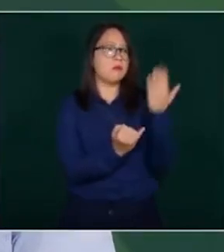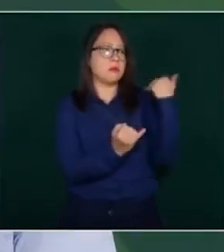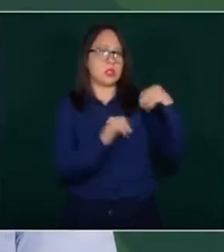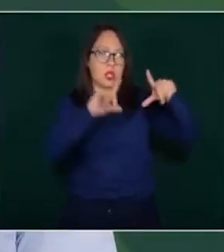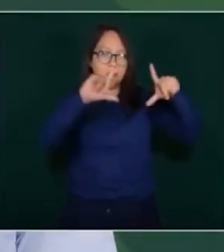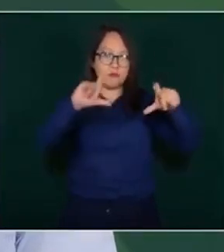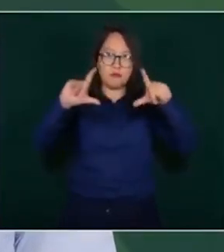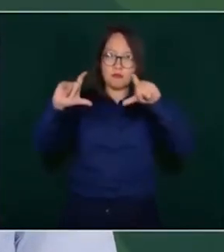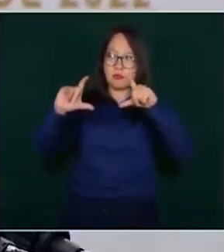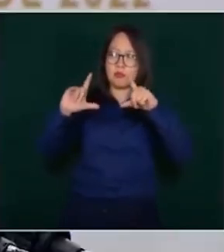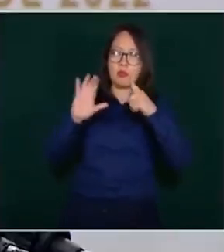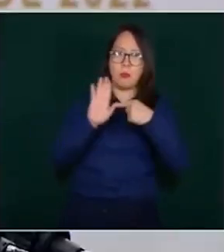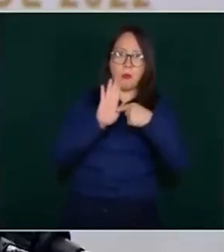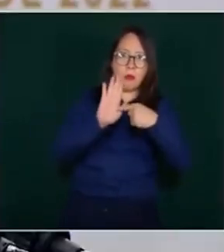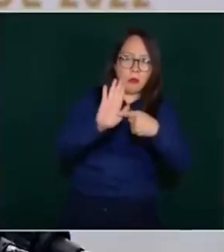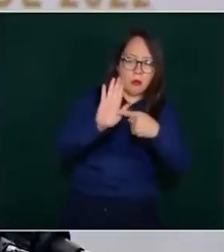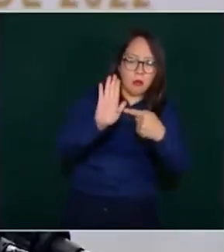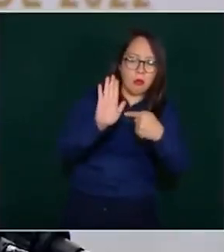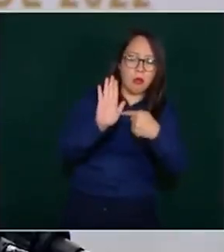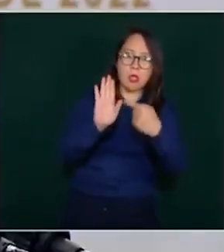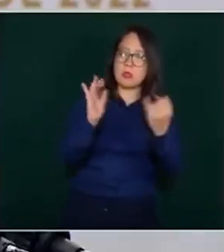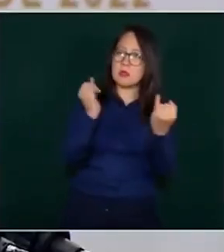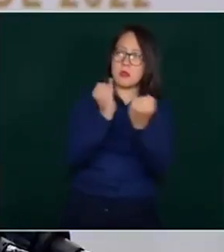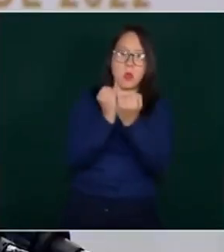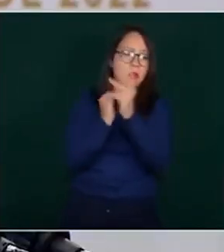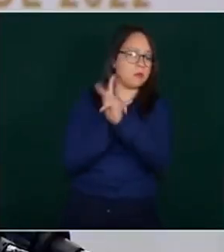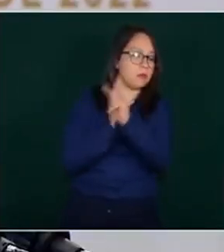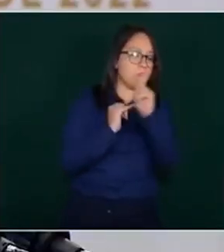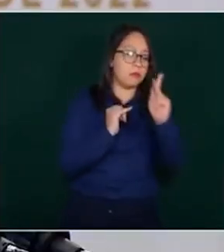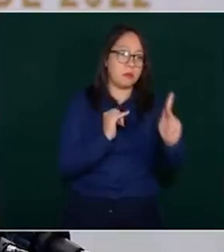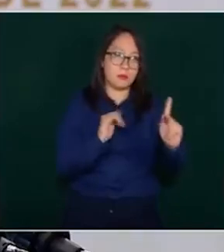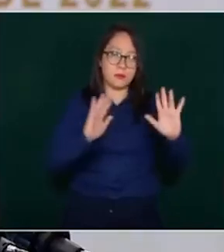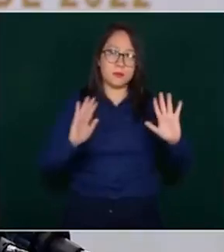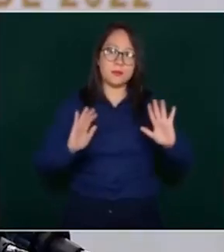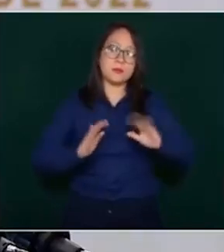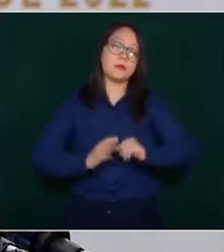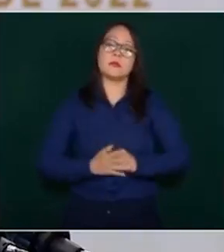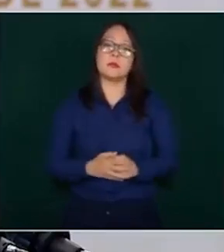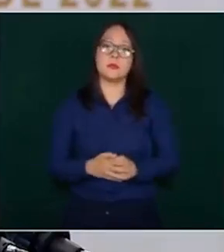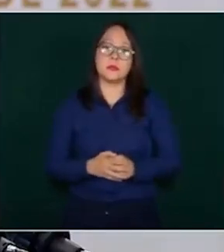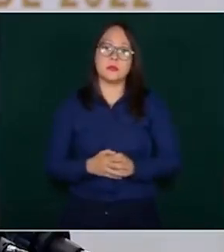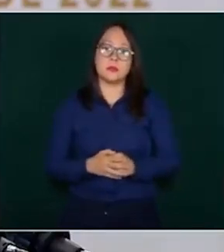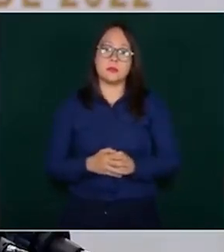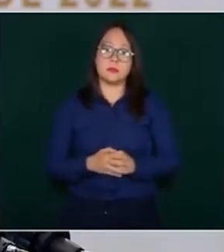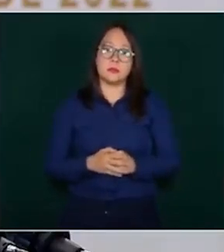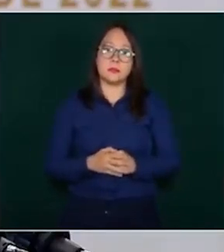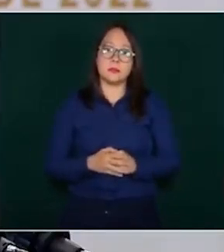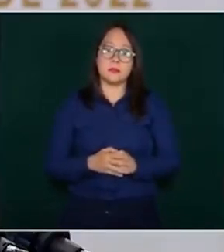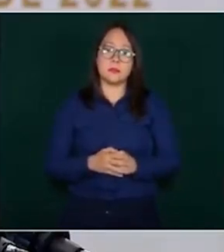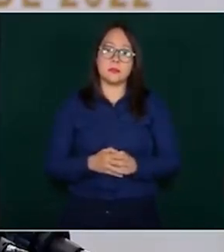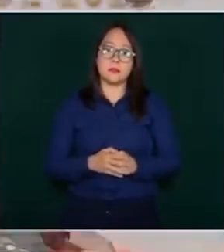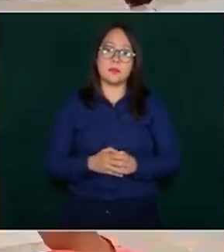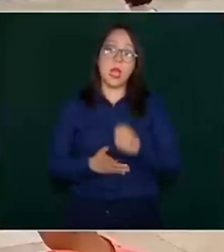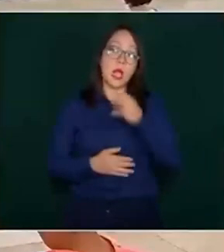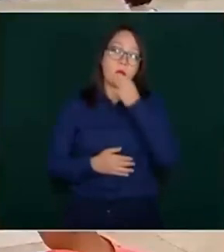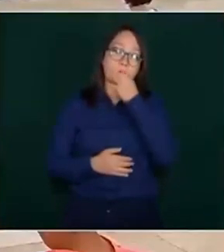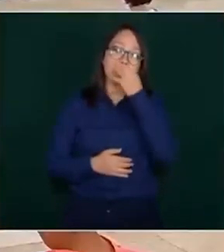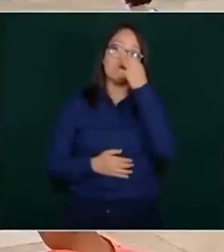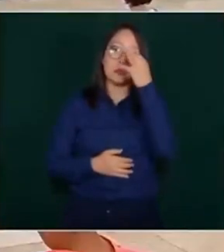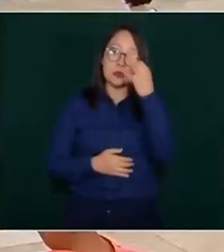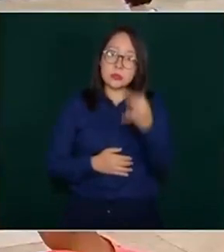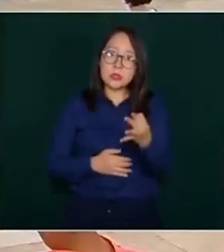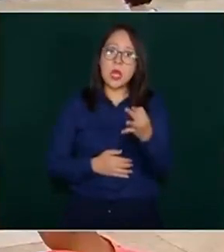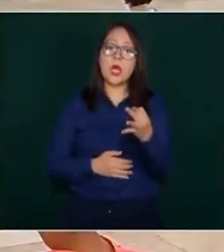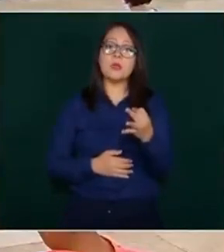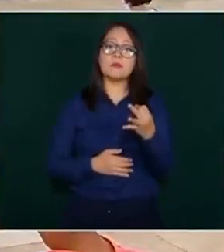imagen gráfica de la propia Devani. Señalar que vamos a reiterar